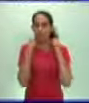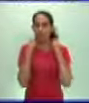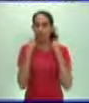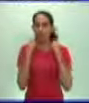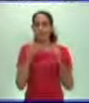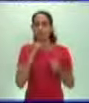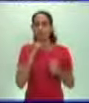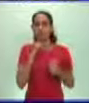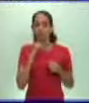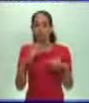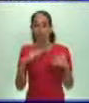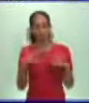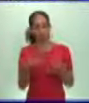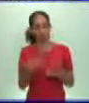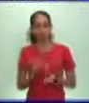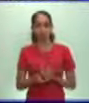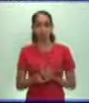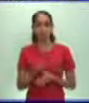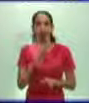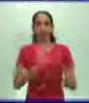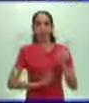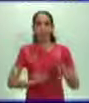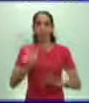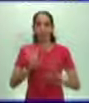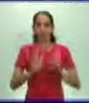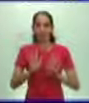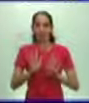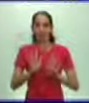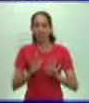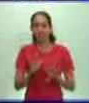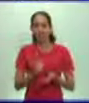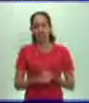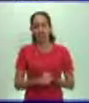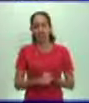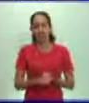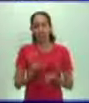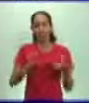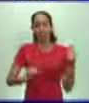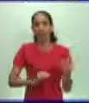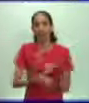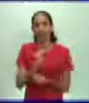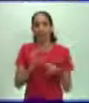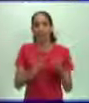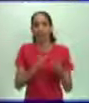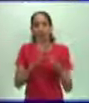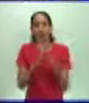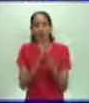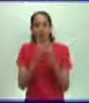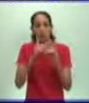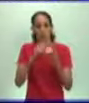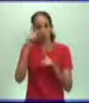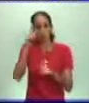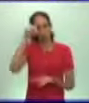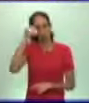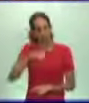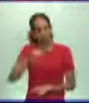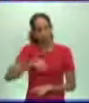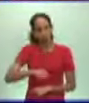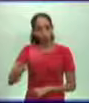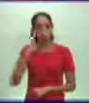retorno a esa espiritualidad de esta Iglesia Católica. Pero bueno, sigue siendo la Iglesia en nuestros días también, incluso